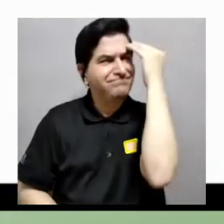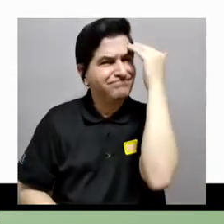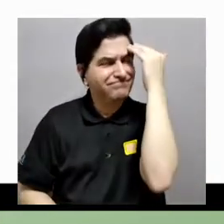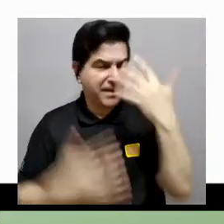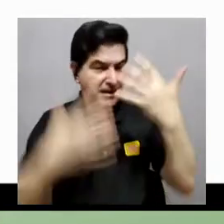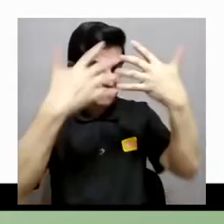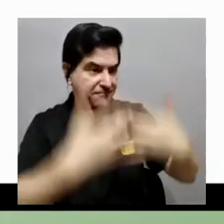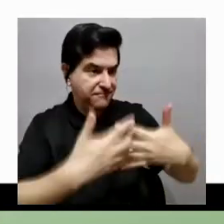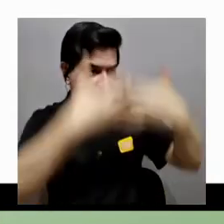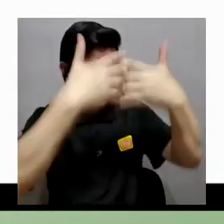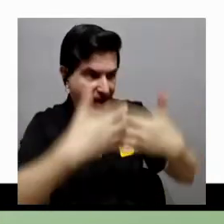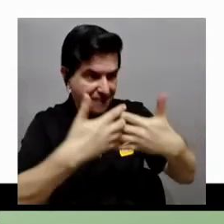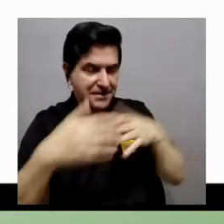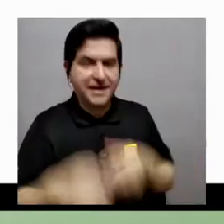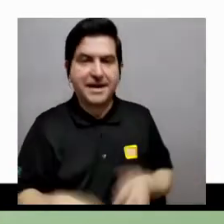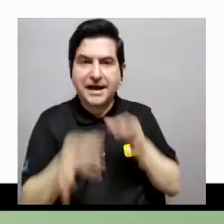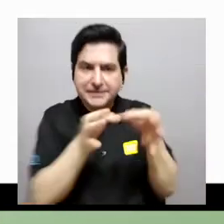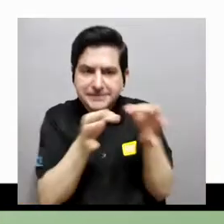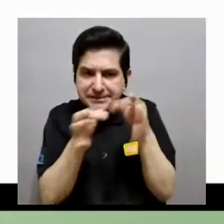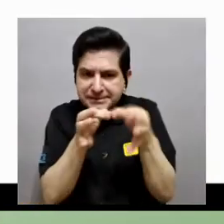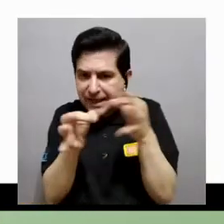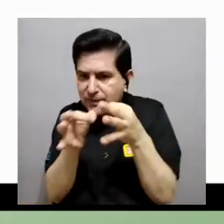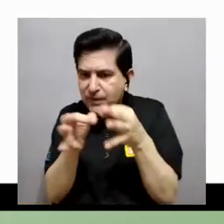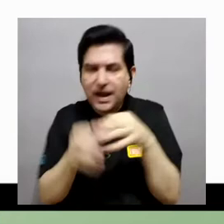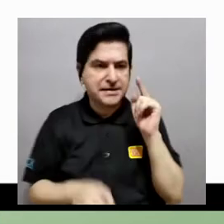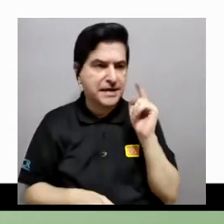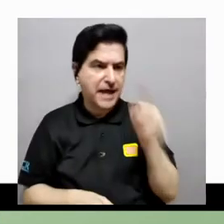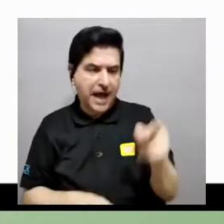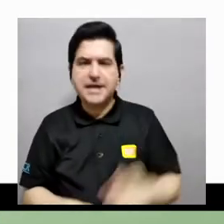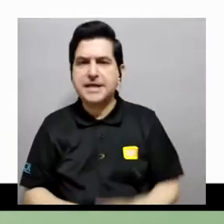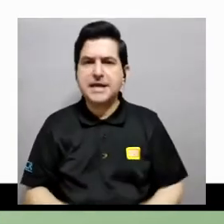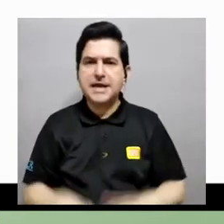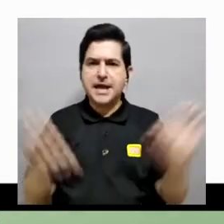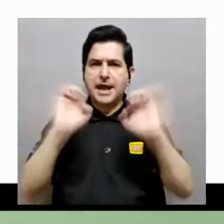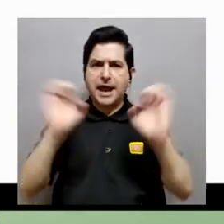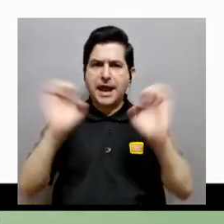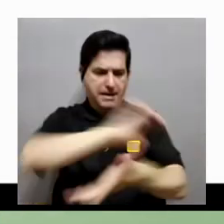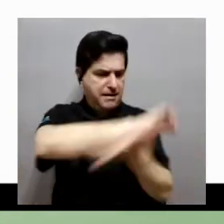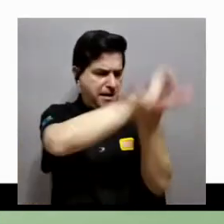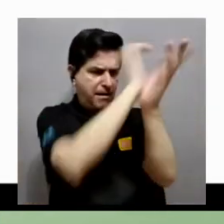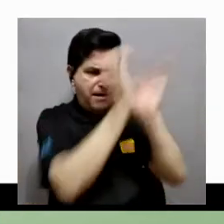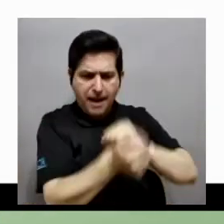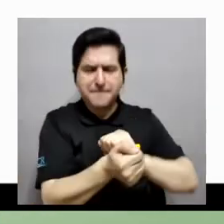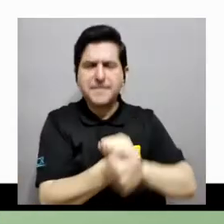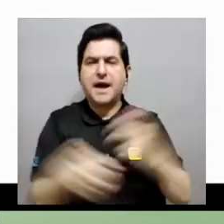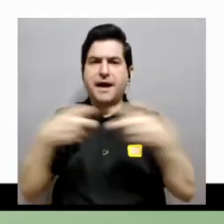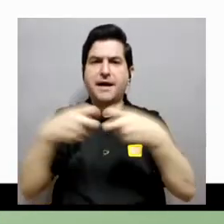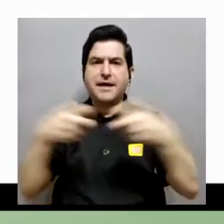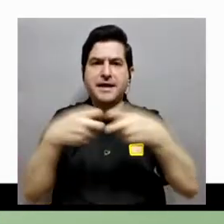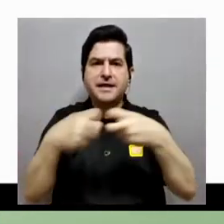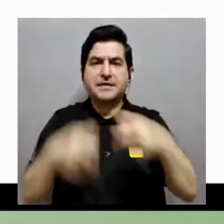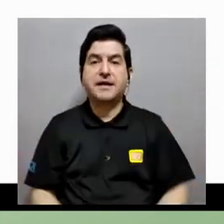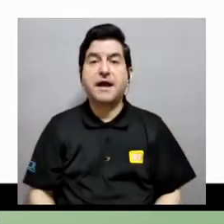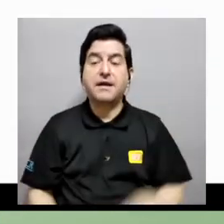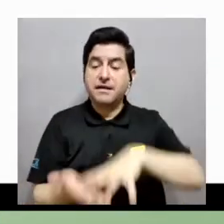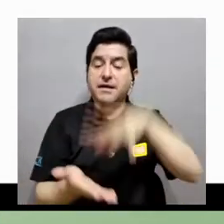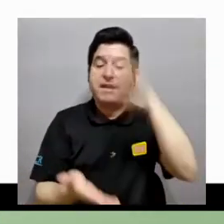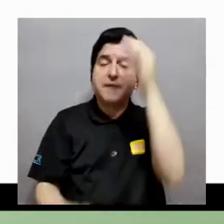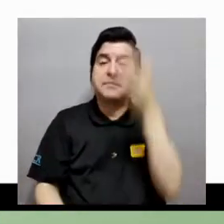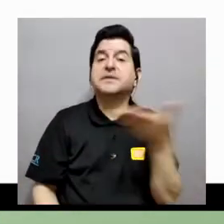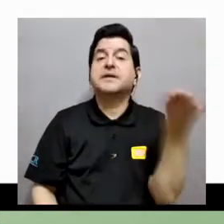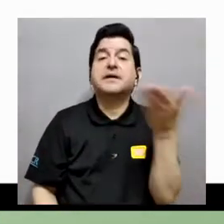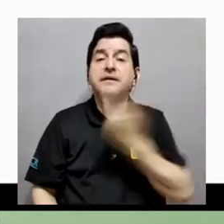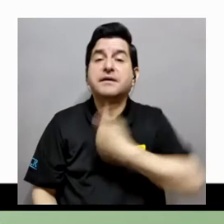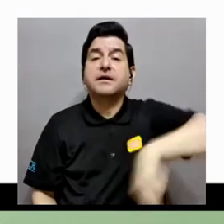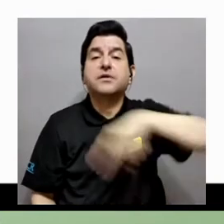en la fábrica celular se toma la energía, se transforma en energía eléctrica y qué podemos aprender de